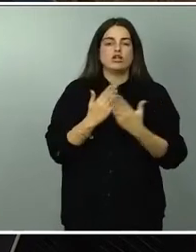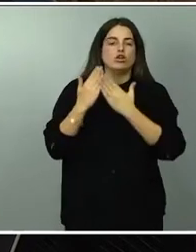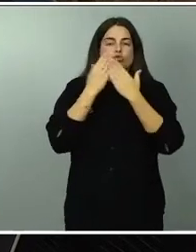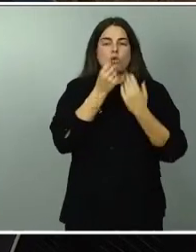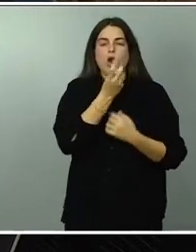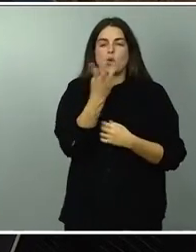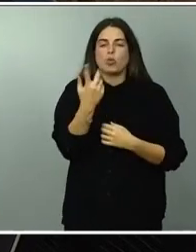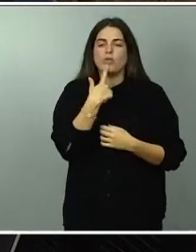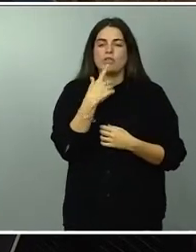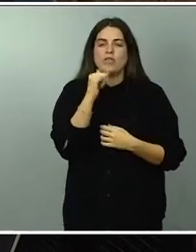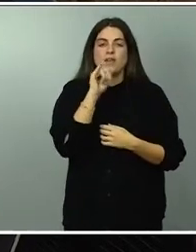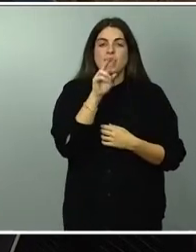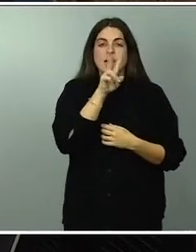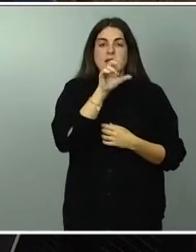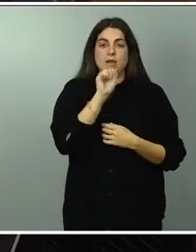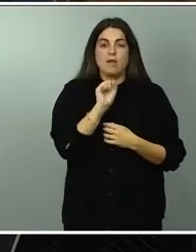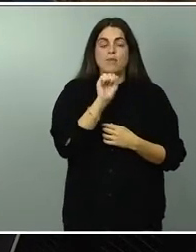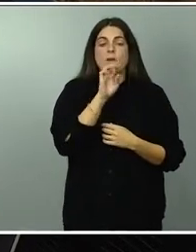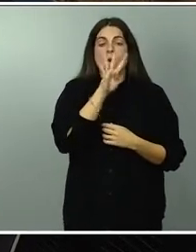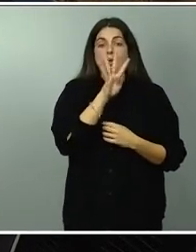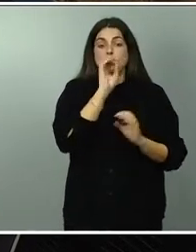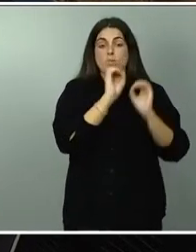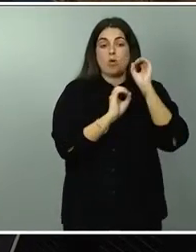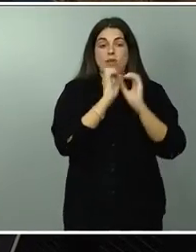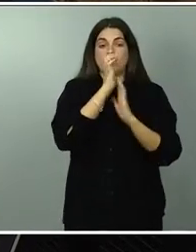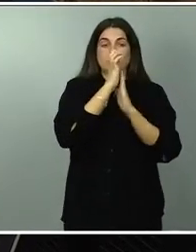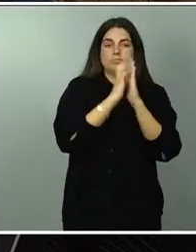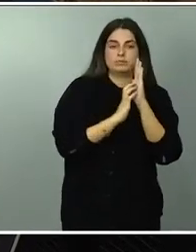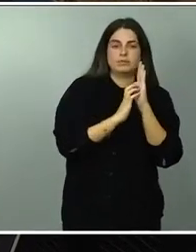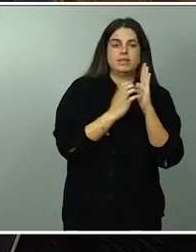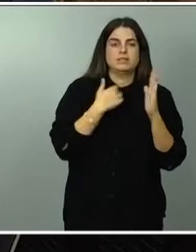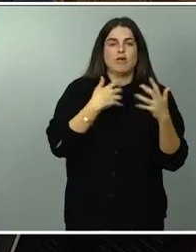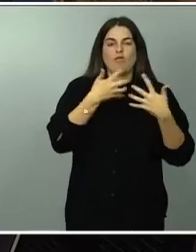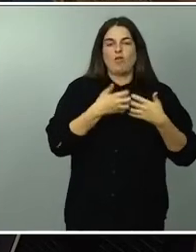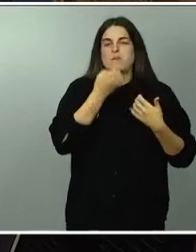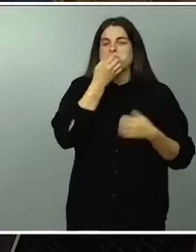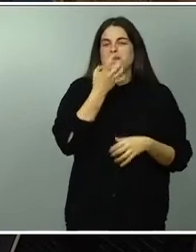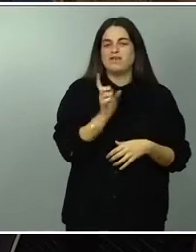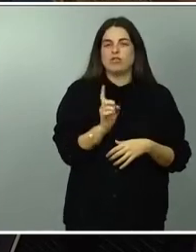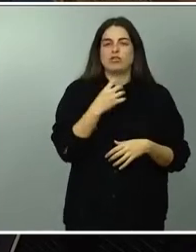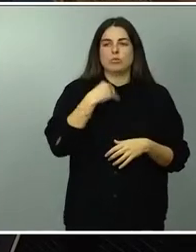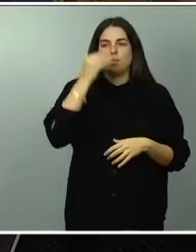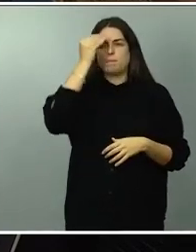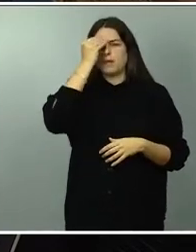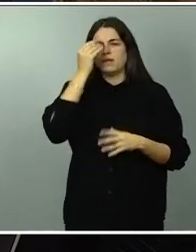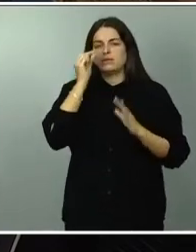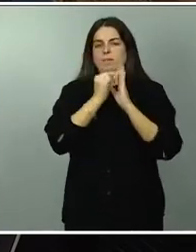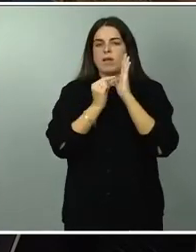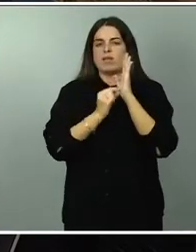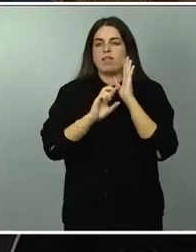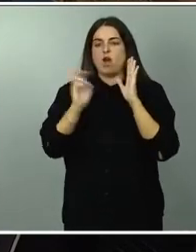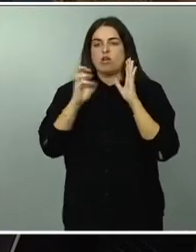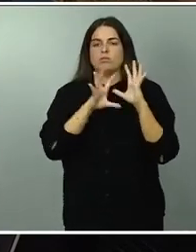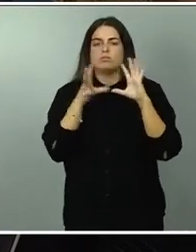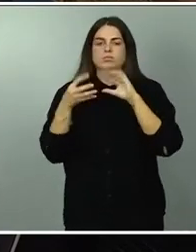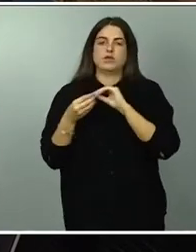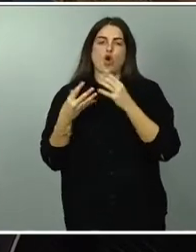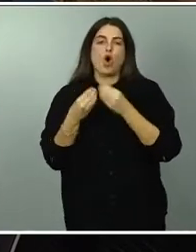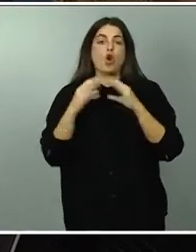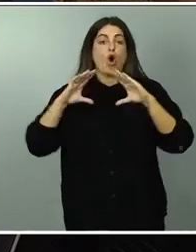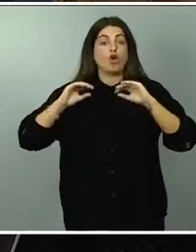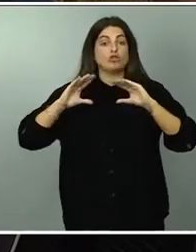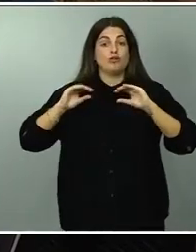1,4 han bajado el IVA el 4% que no estaría funcionando del todo si se plantean alguna otra cosa o con ese colchón fiscal si se plantean algún